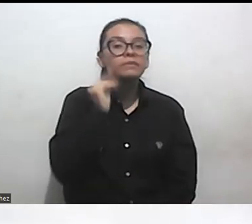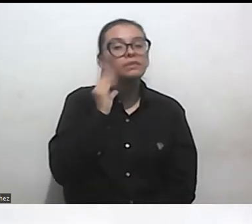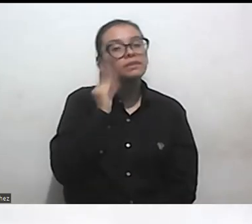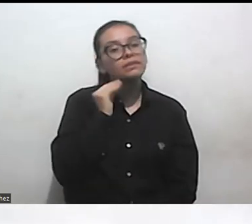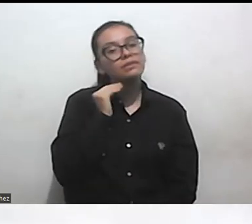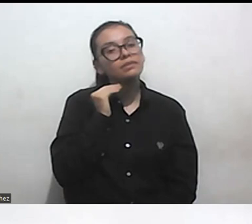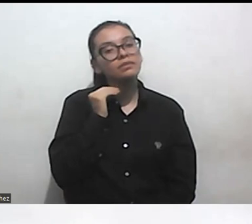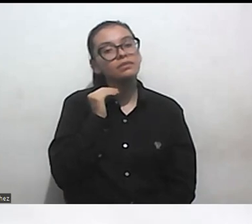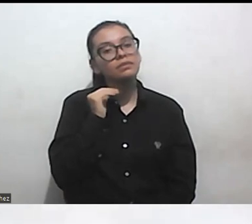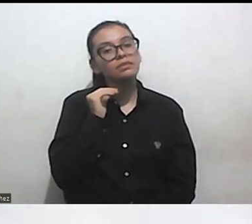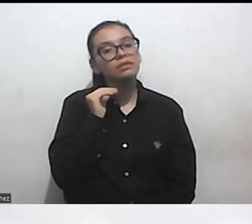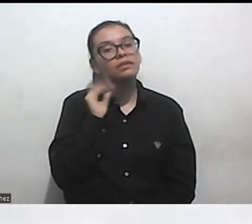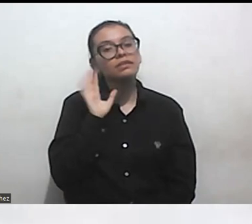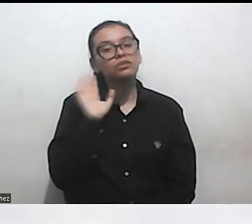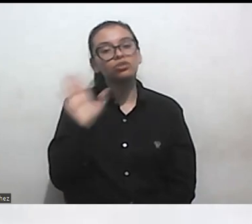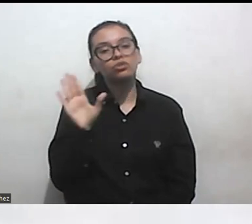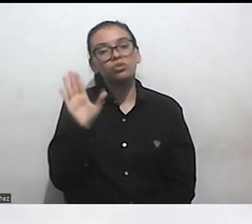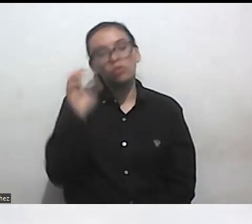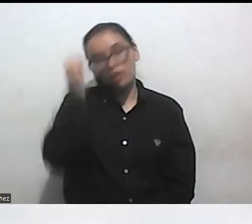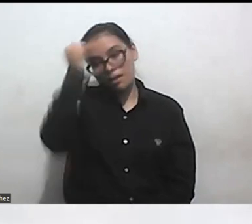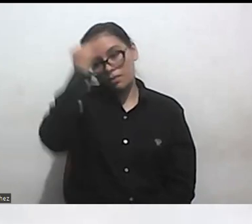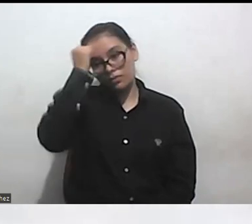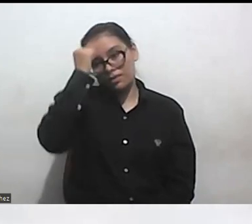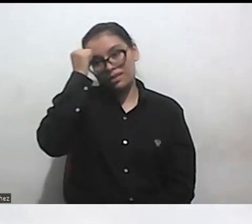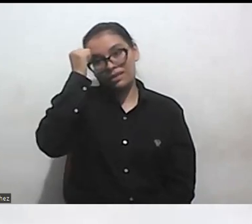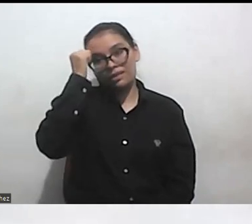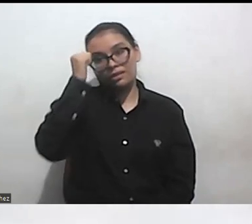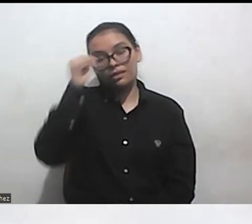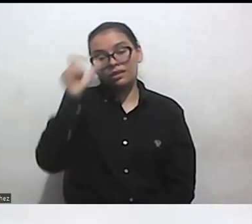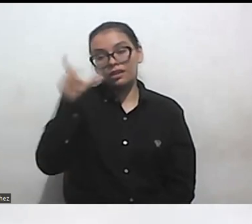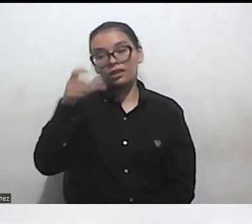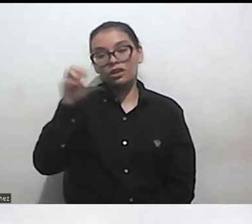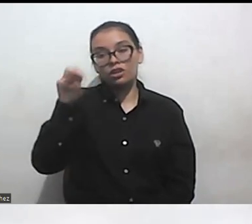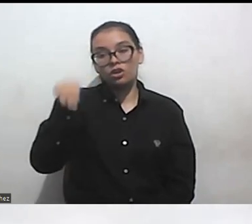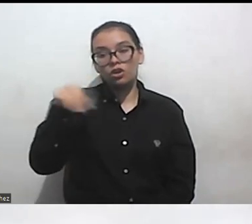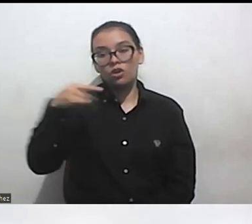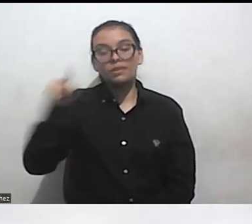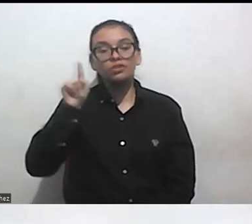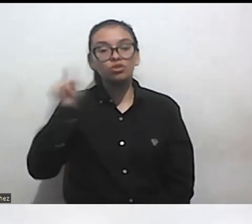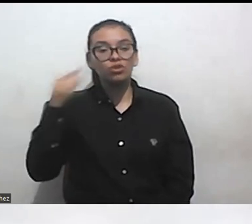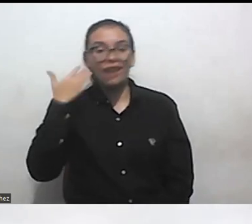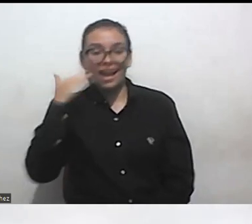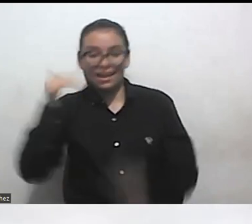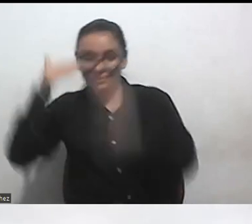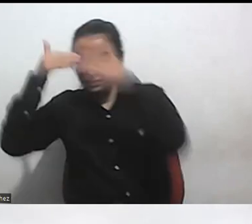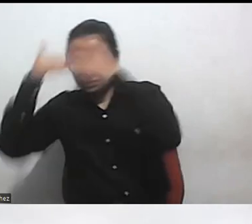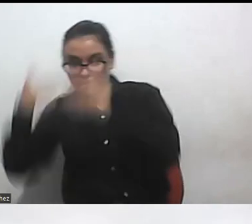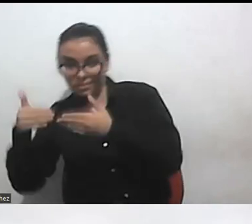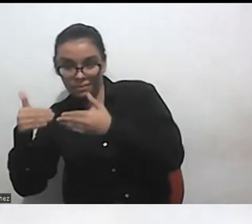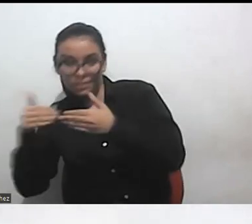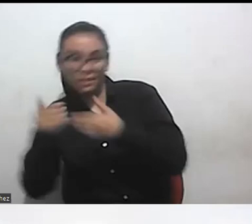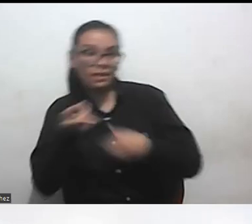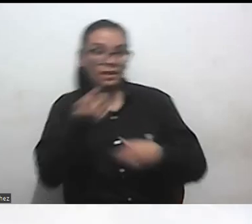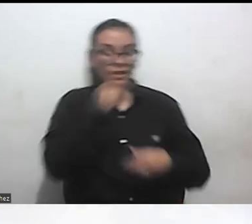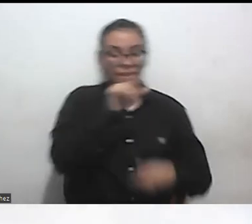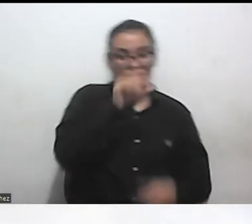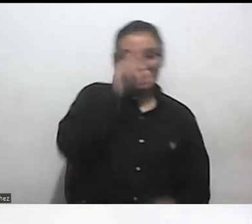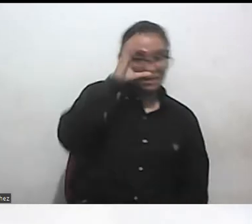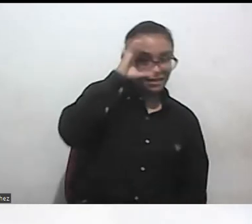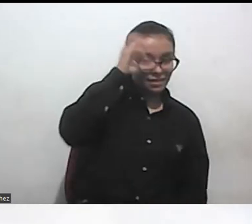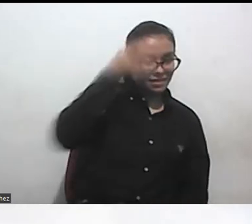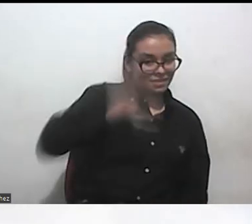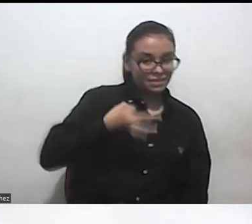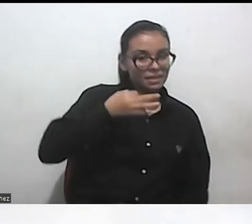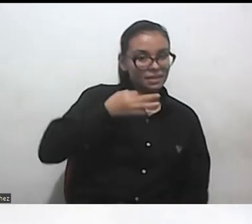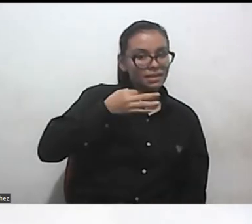en el caso de la profe Andrea Gómez como mujer con discapacidad en el caso de la profe Andrea Parra como una